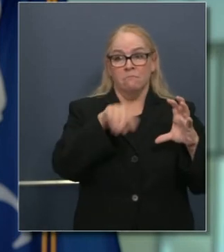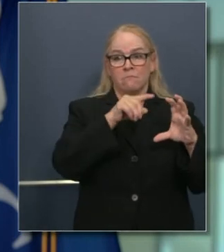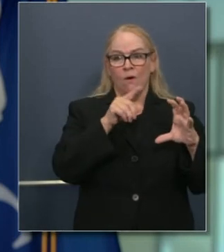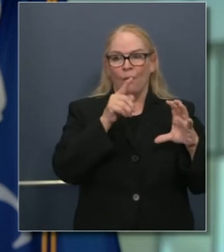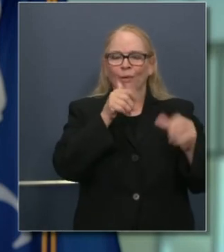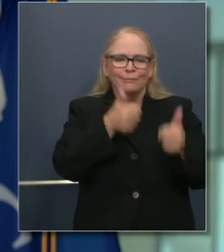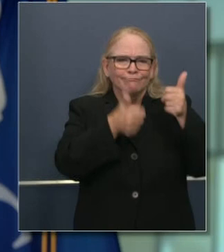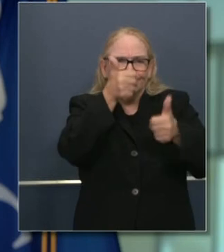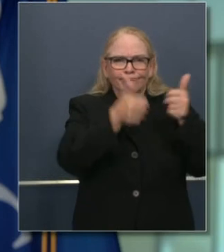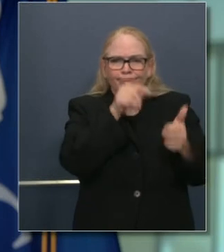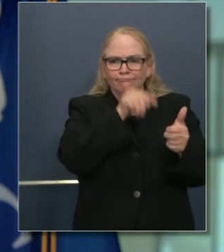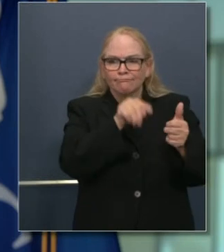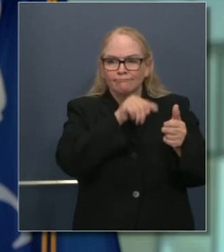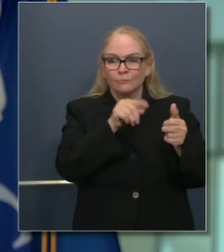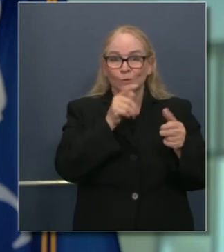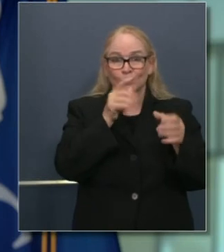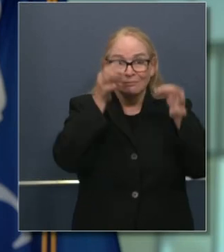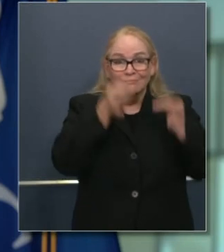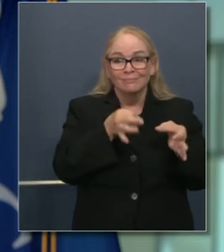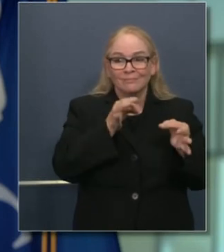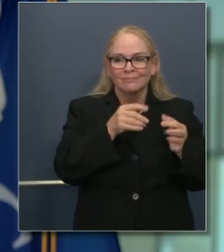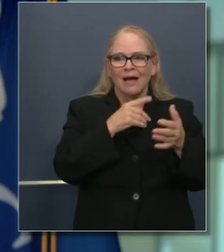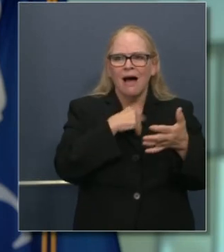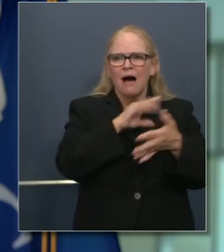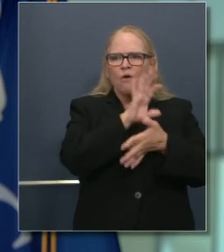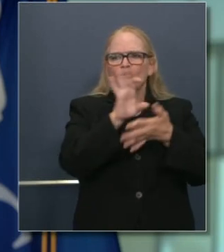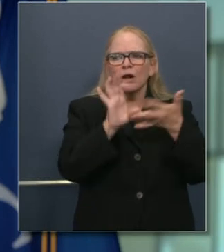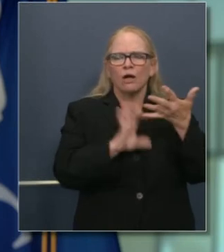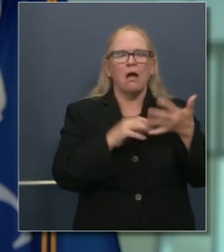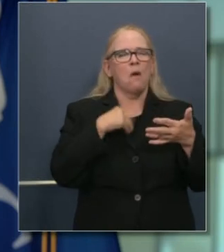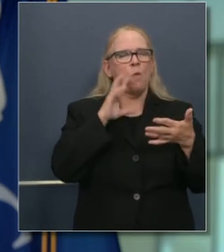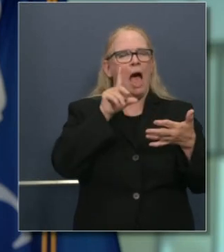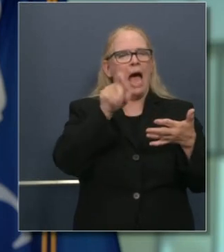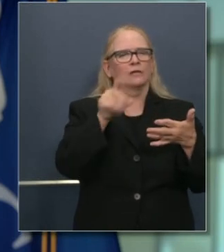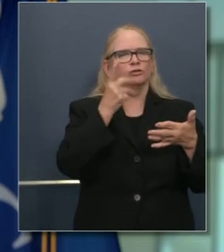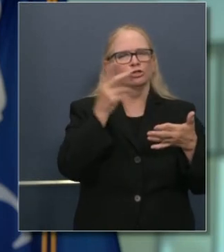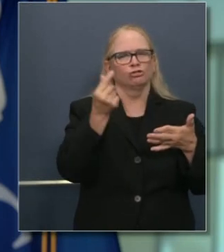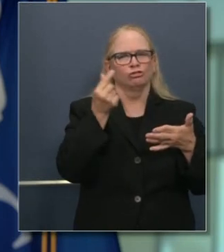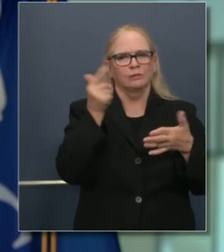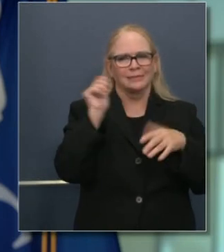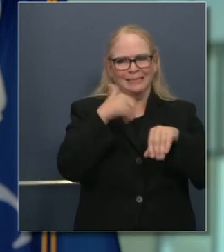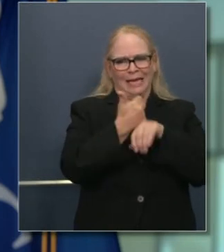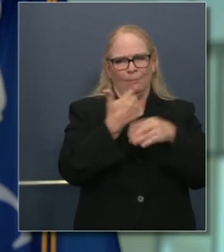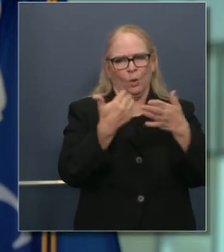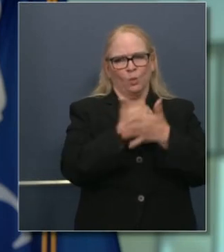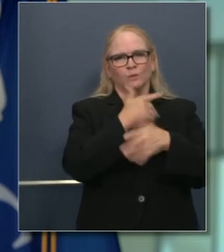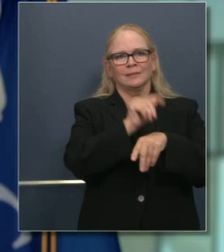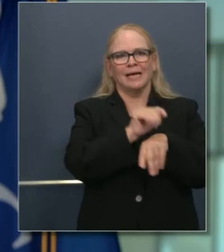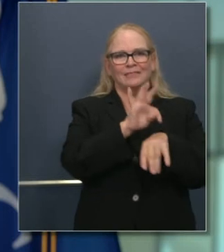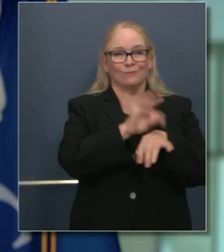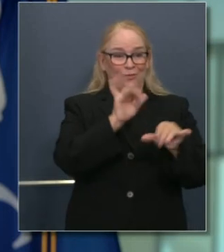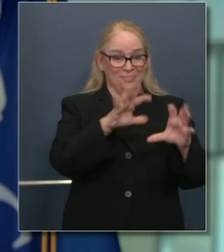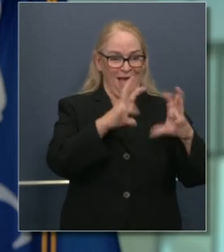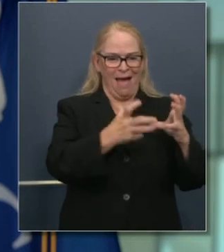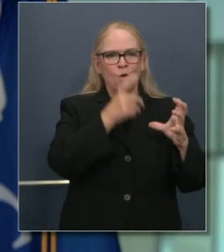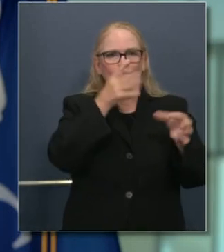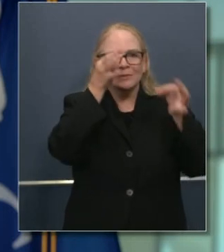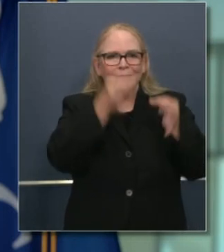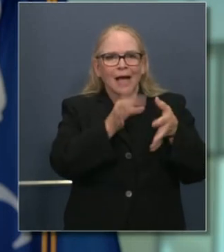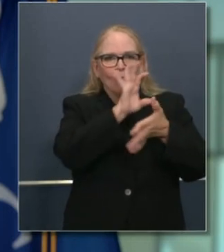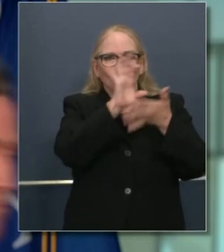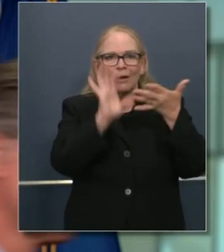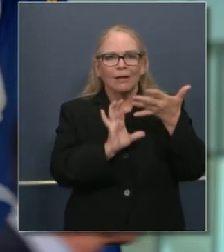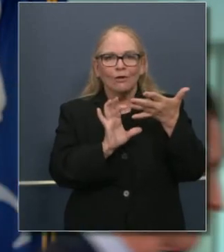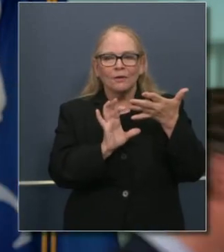doctora Chávez, que ha hecho algunas presentaciones. Voy a pedirle al doctor Gali que inició esta fuerza operativa a que